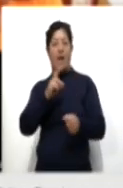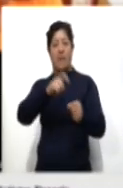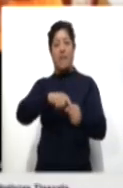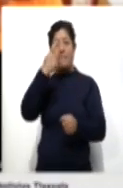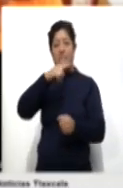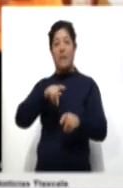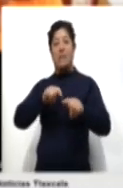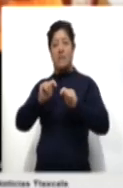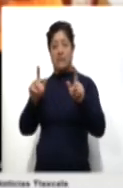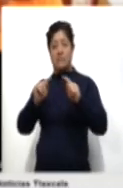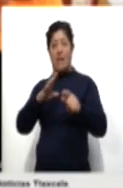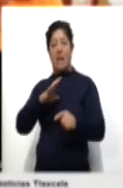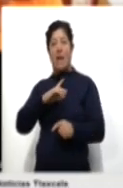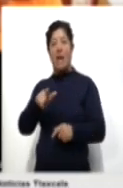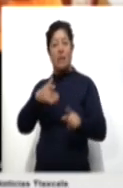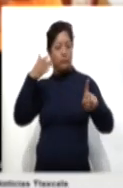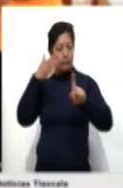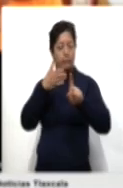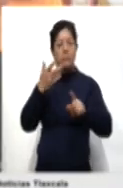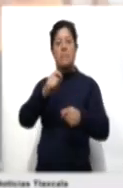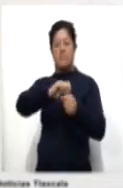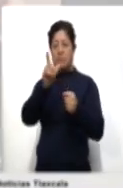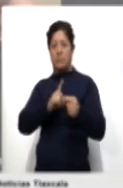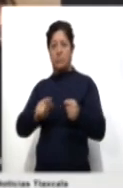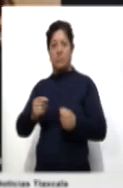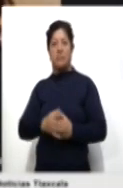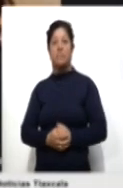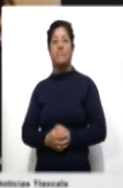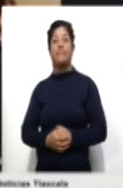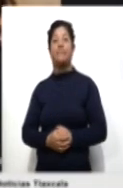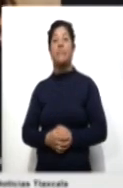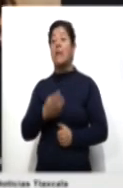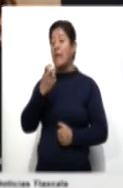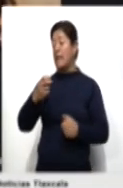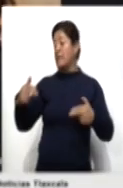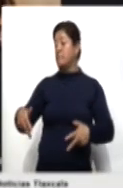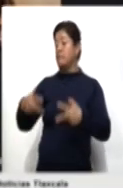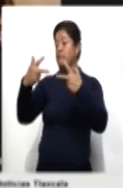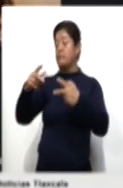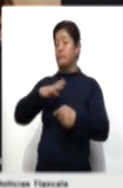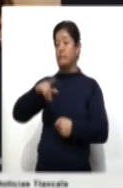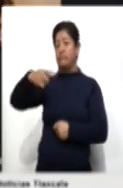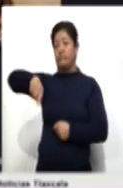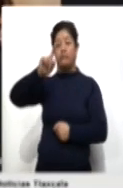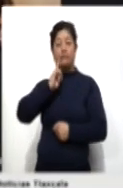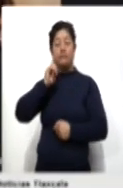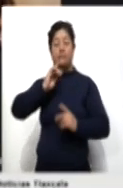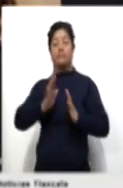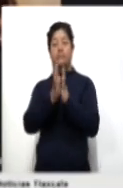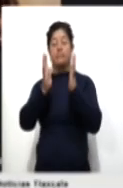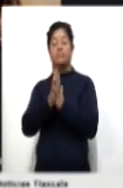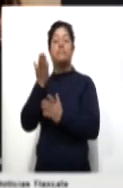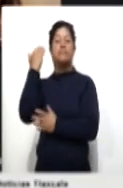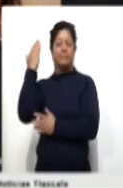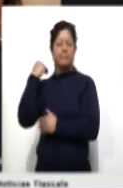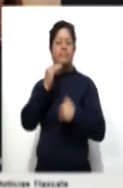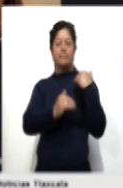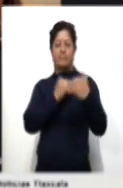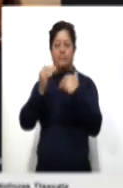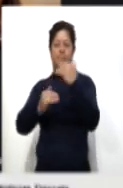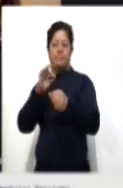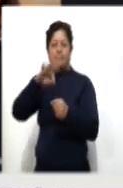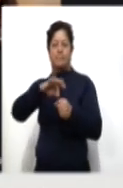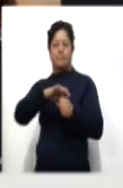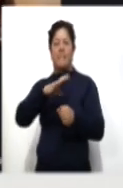Tlaxcala se convierta en un referente nacional en este tema. En dicho encuentro virtual, mujeres que participaron en el pasado proceso electoral